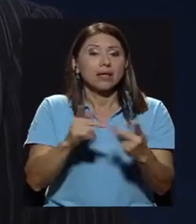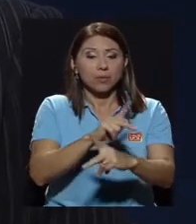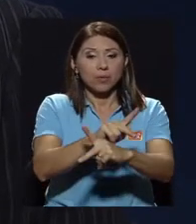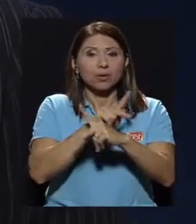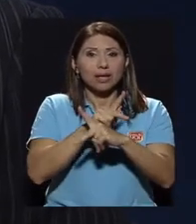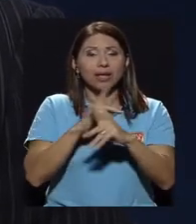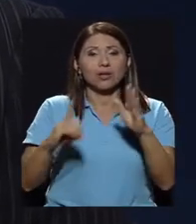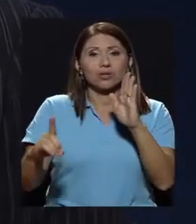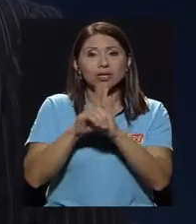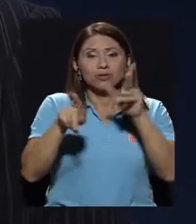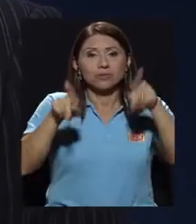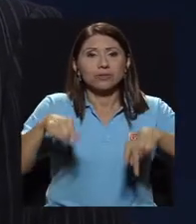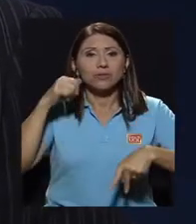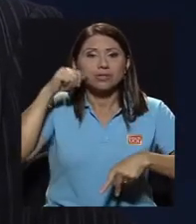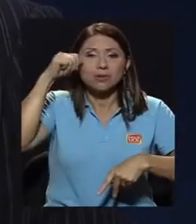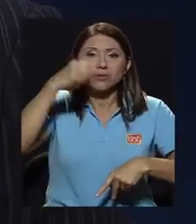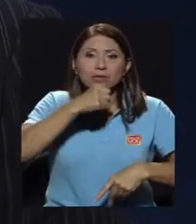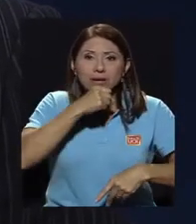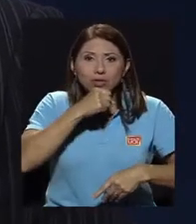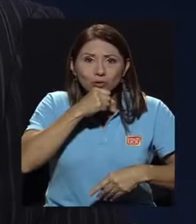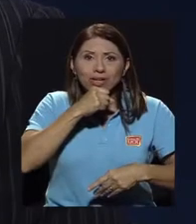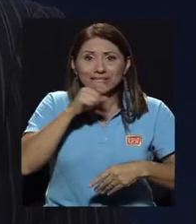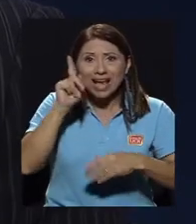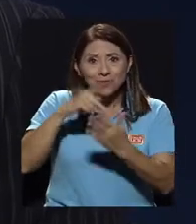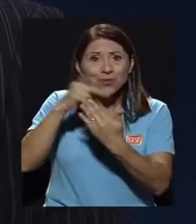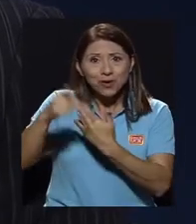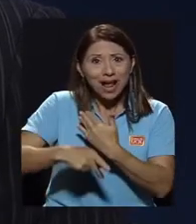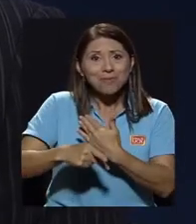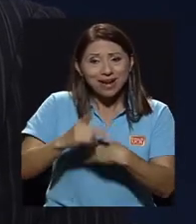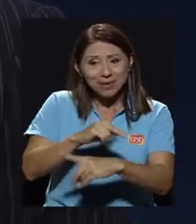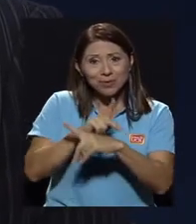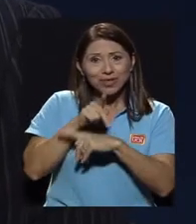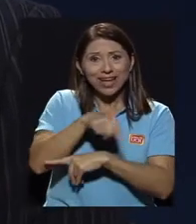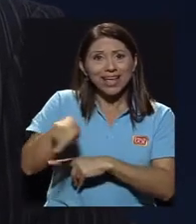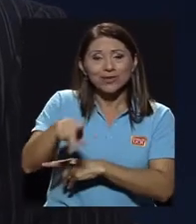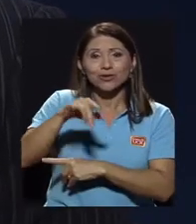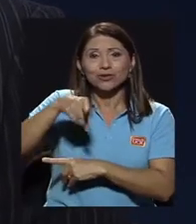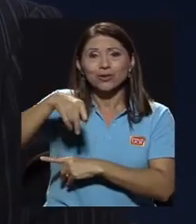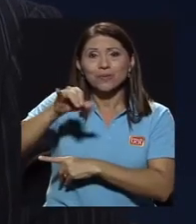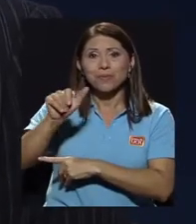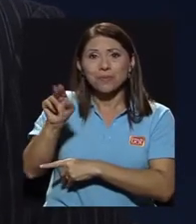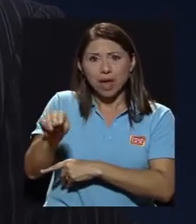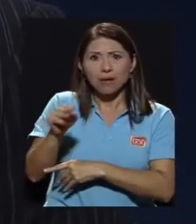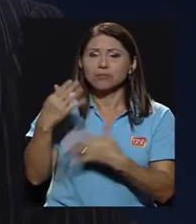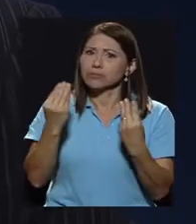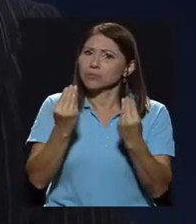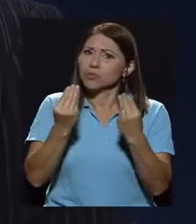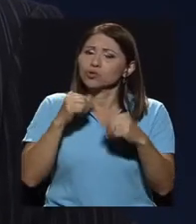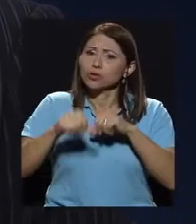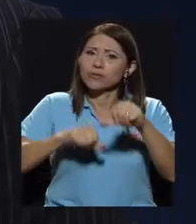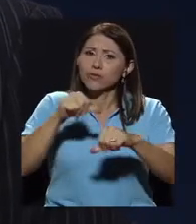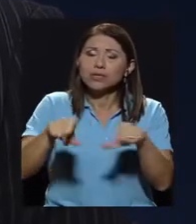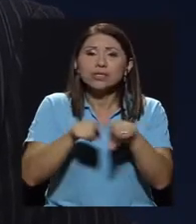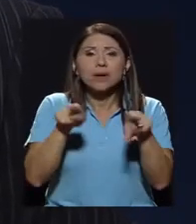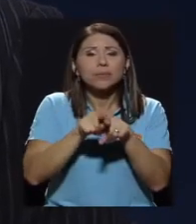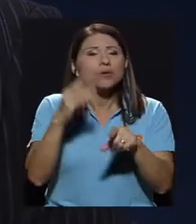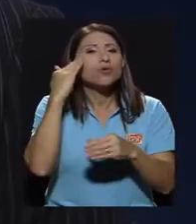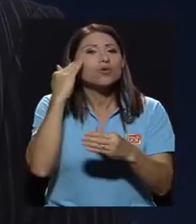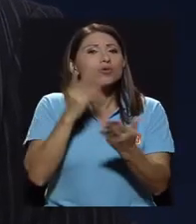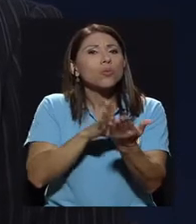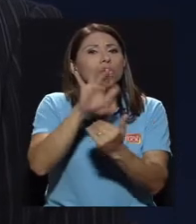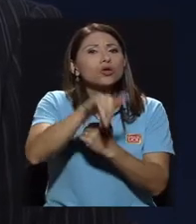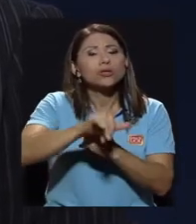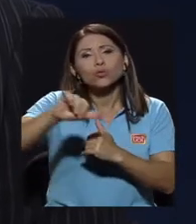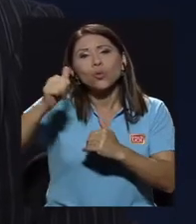dentro de nuestra propia universidad, que es el PIAM. Se hacen muchos esfuerzos, ¿verdad? Igual conozco proyectos en otras